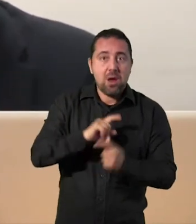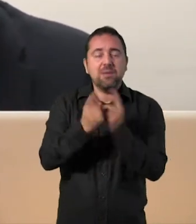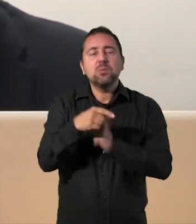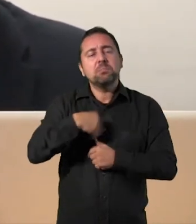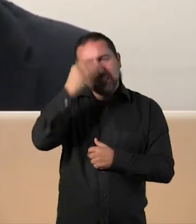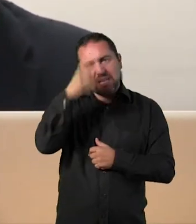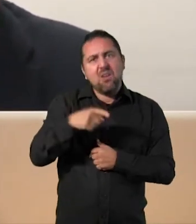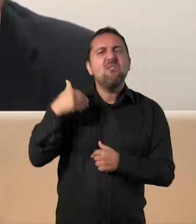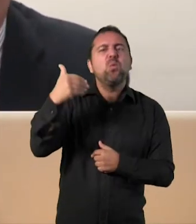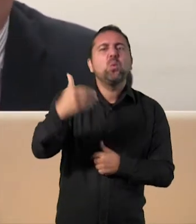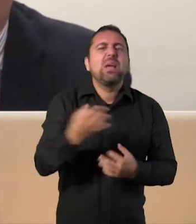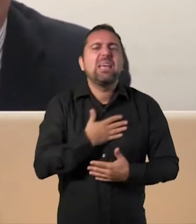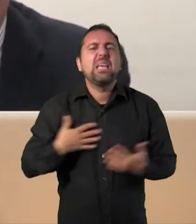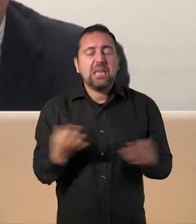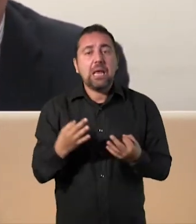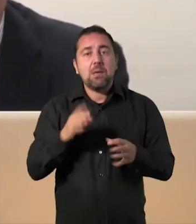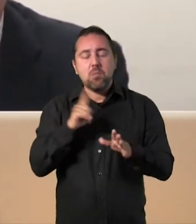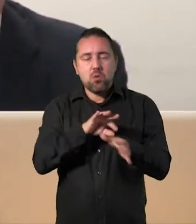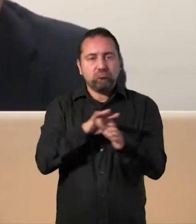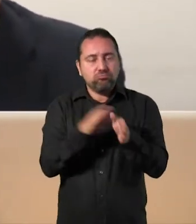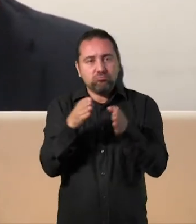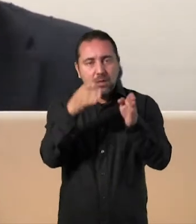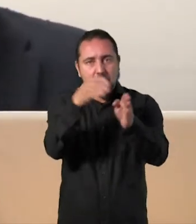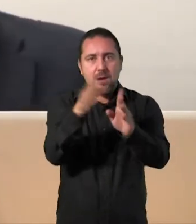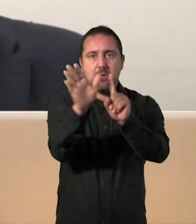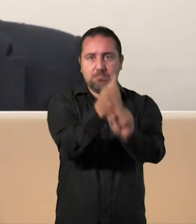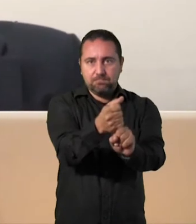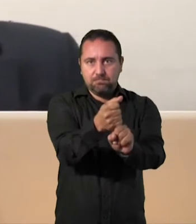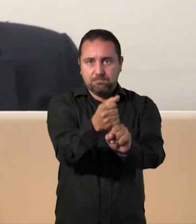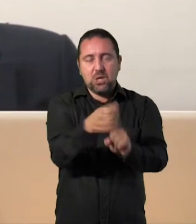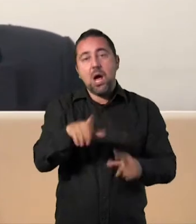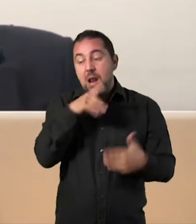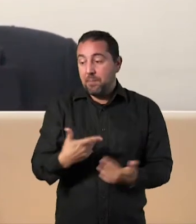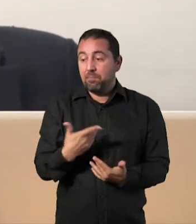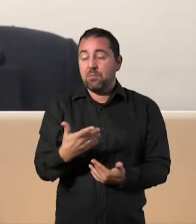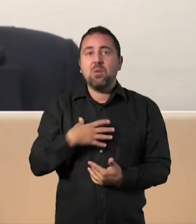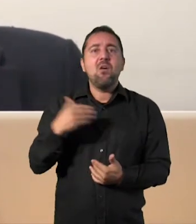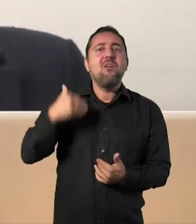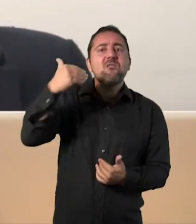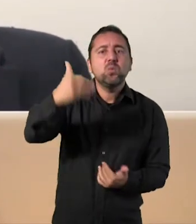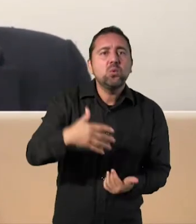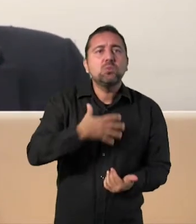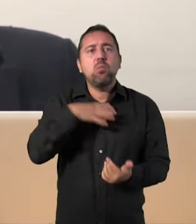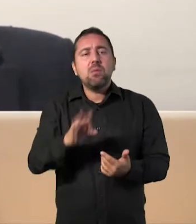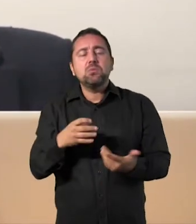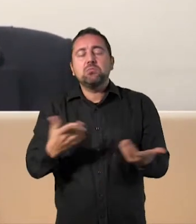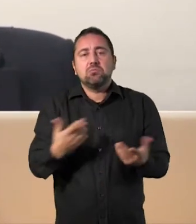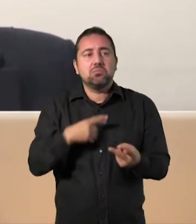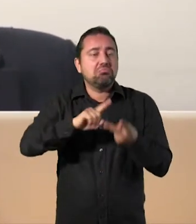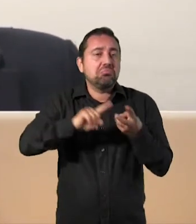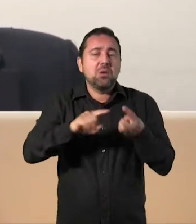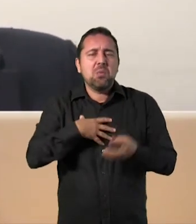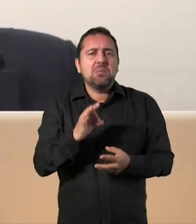lo que queréis ser en el futuro y orientaros a ello. Y hoy estamos pensando que en el futuro queremos ser emprendedores. Es decir,